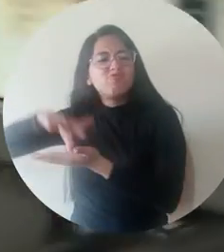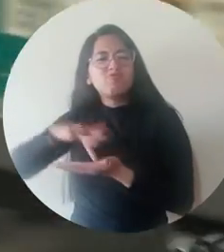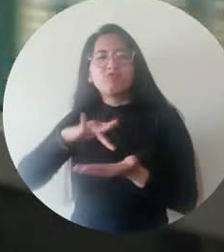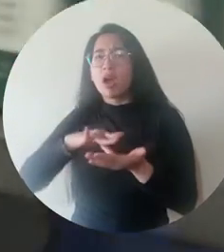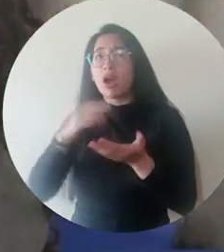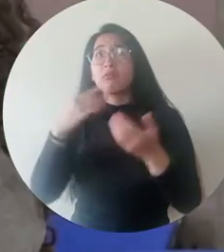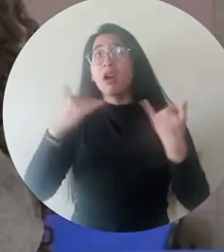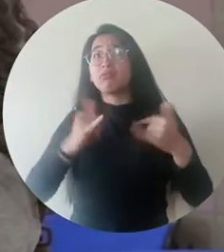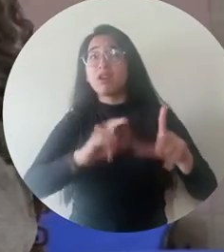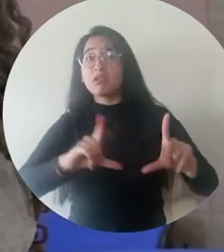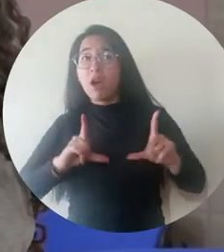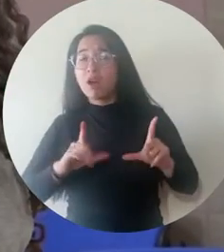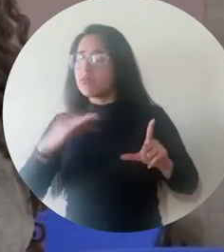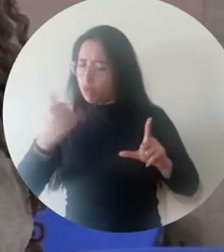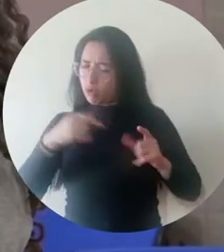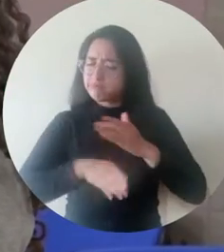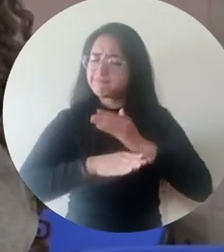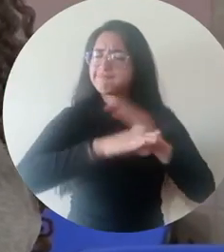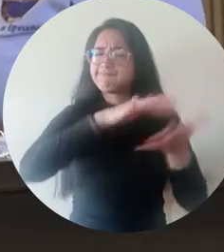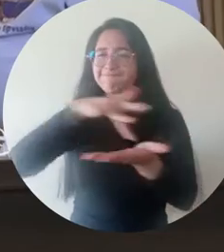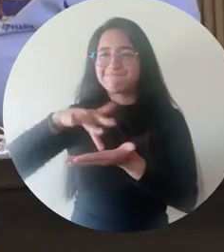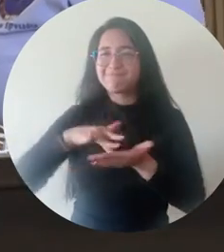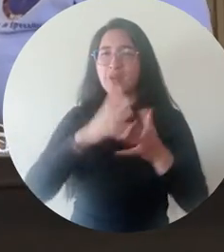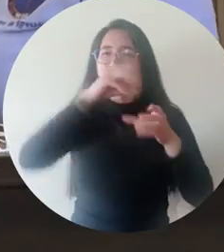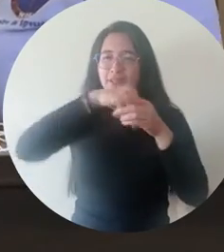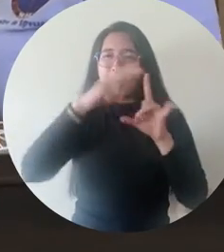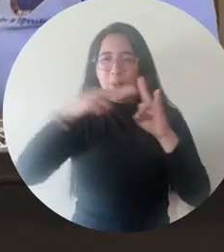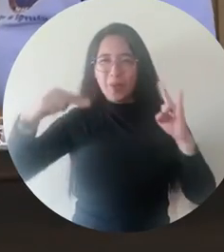activa en distintos procesos institucionales